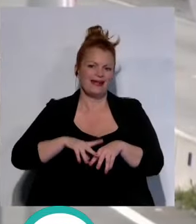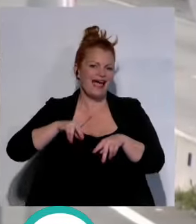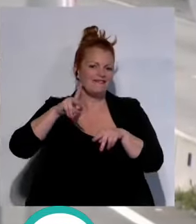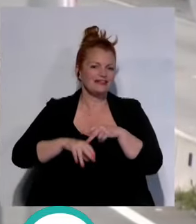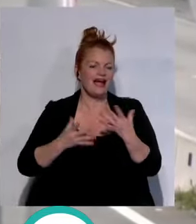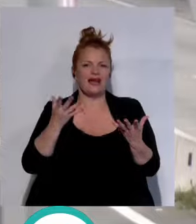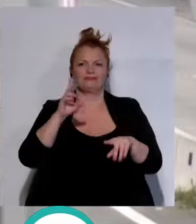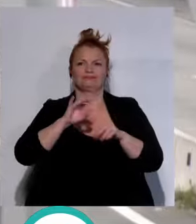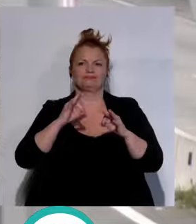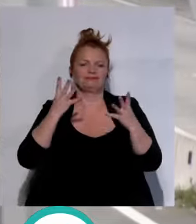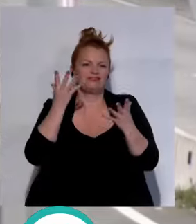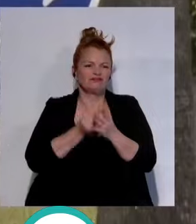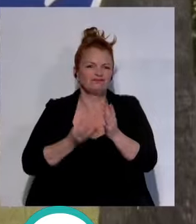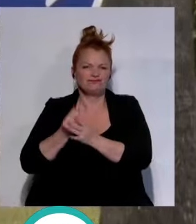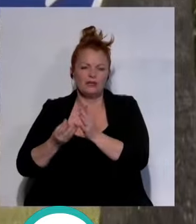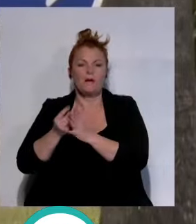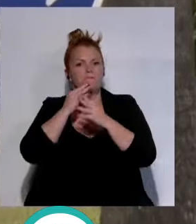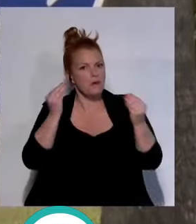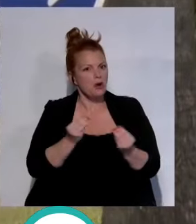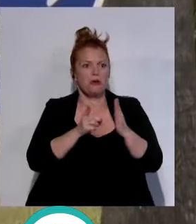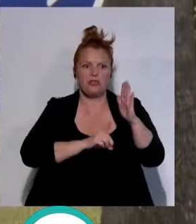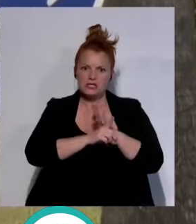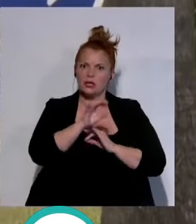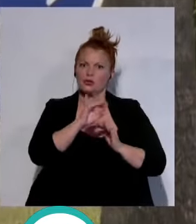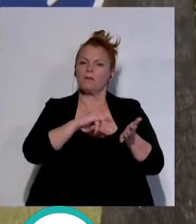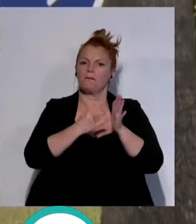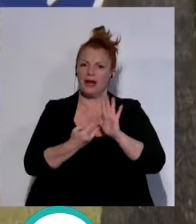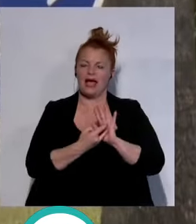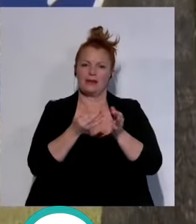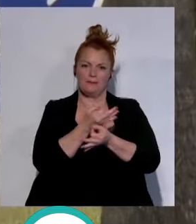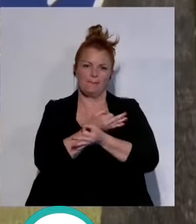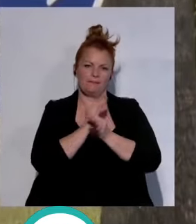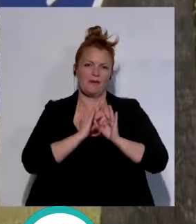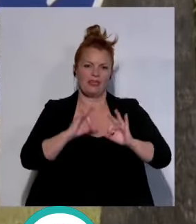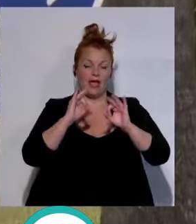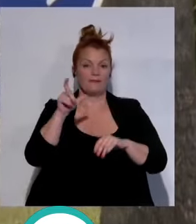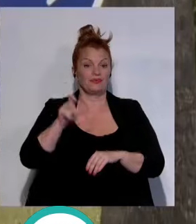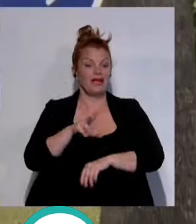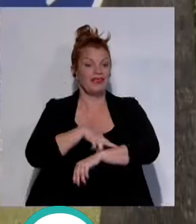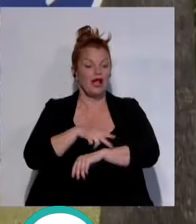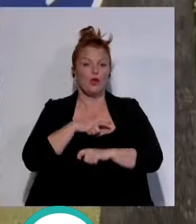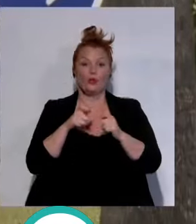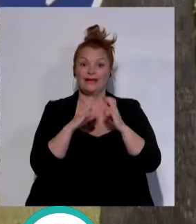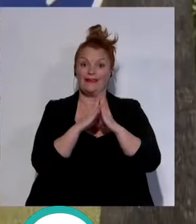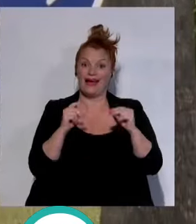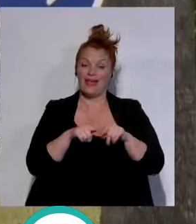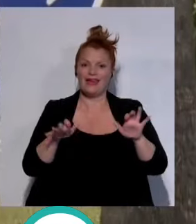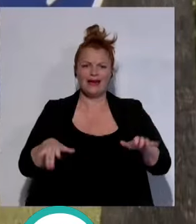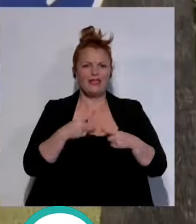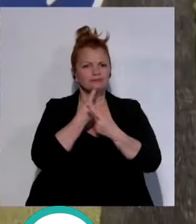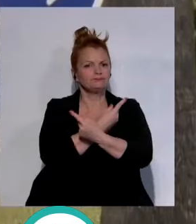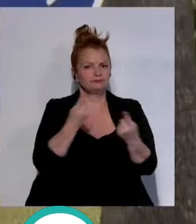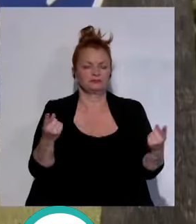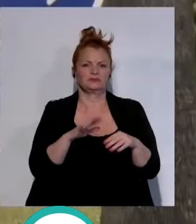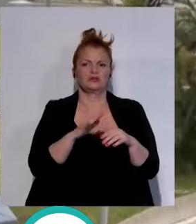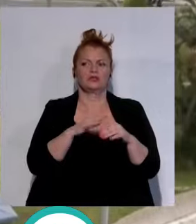incidencias graves y el mejor desarrollo de estos planes especiales en principio la delegada de la Junta en Cádiz ha señalado que